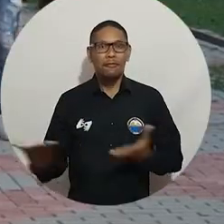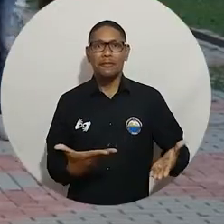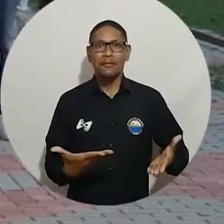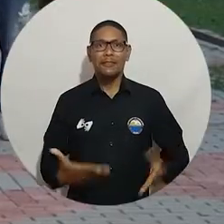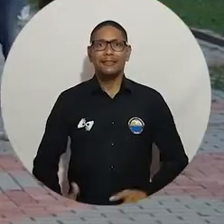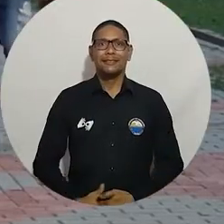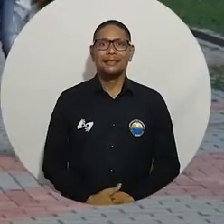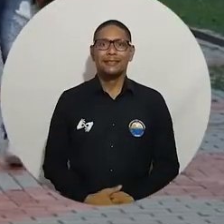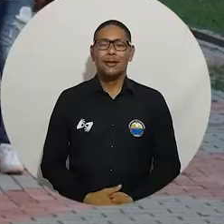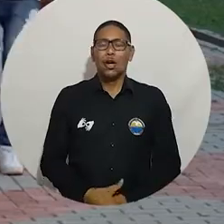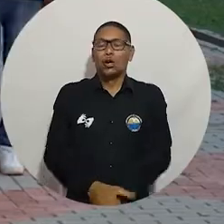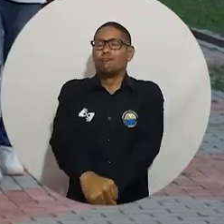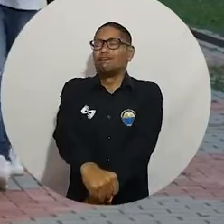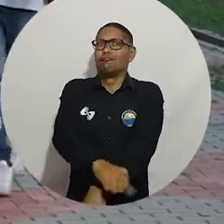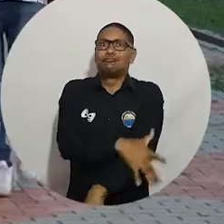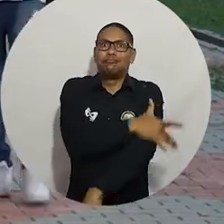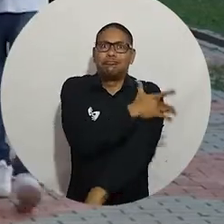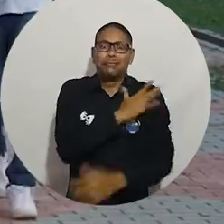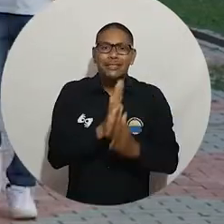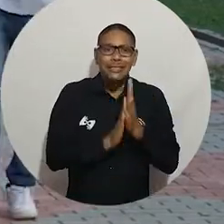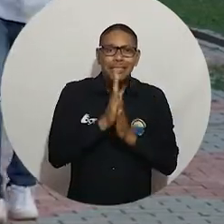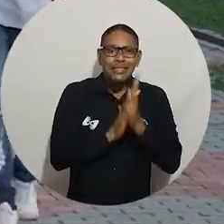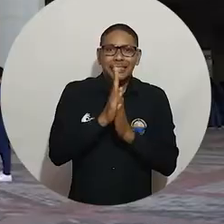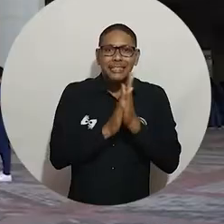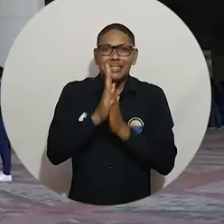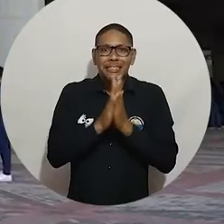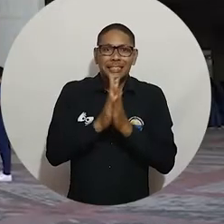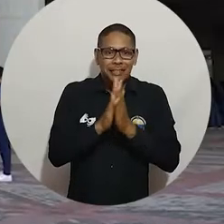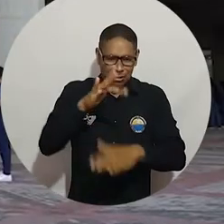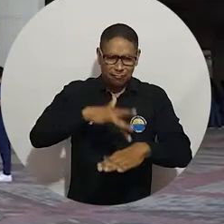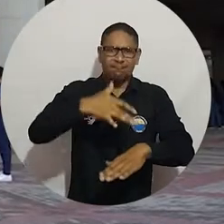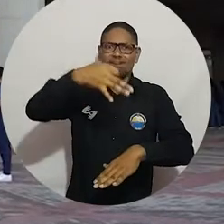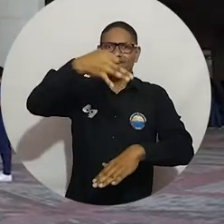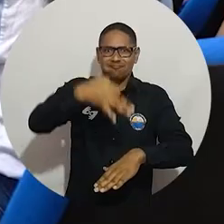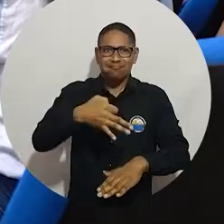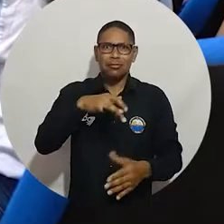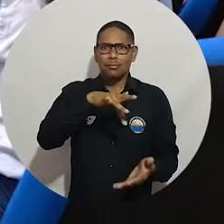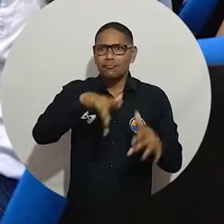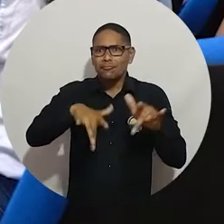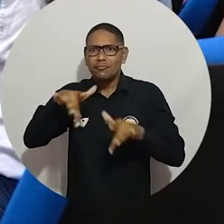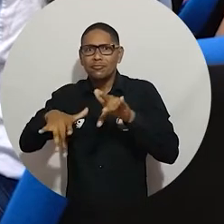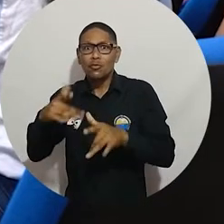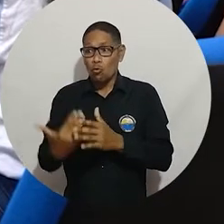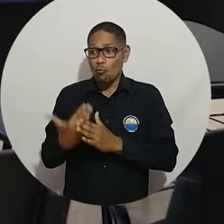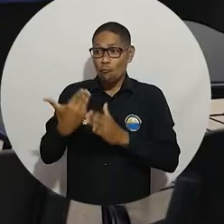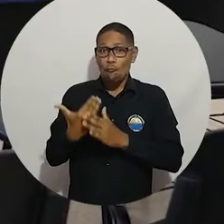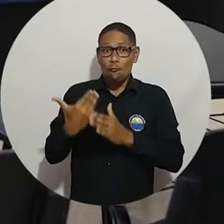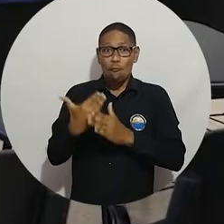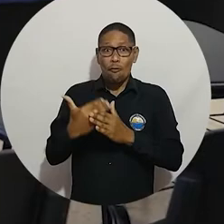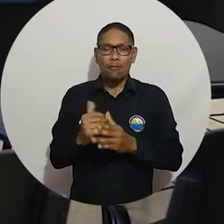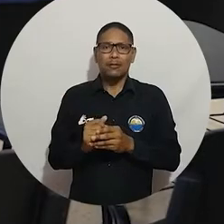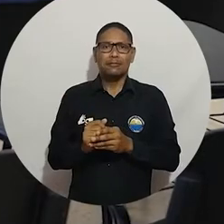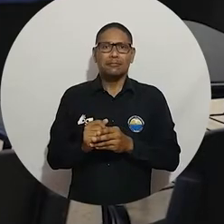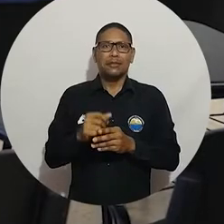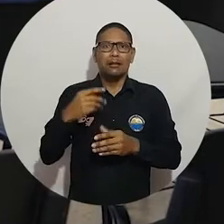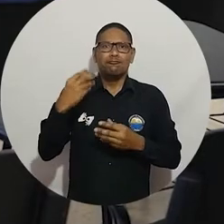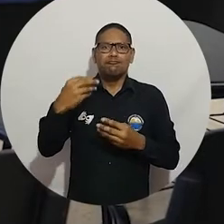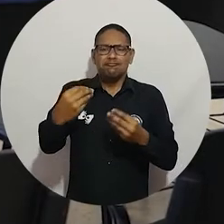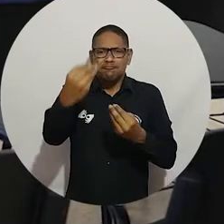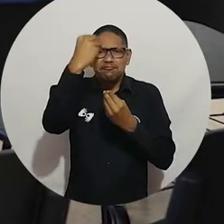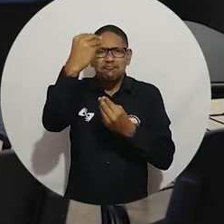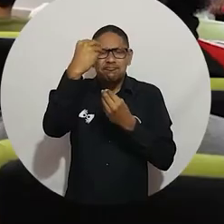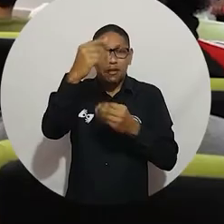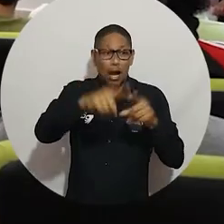expectantes por el comienzo de su camino universitario en el caso de los nuevos y la continuación de su formación para los antiguos, los jóvenes